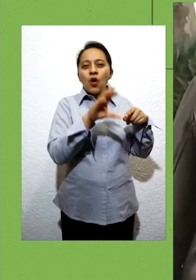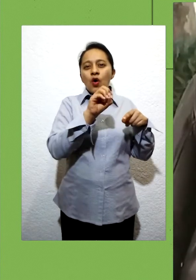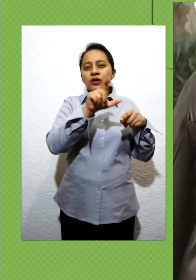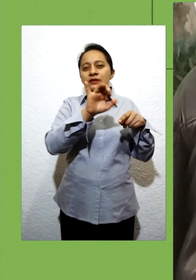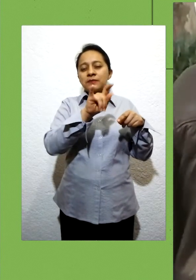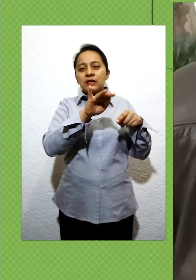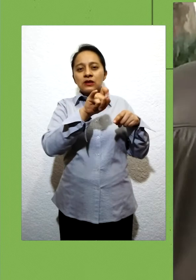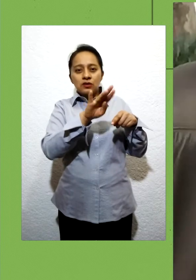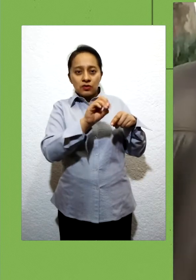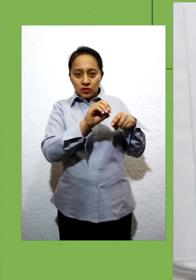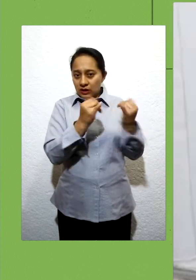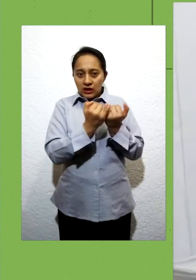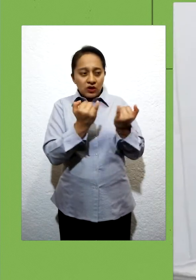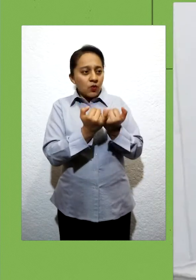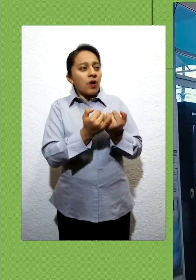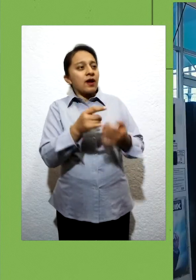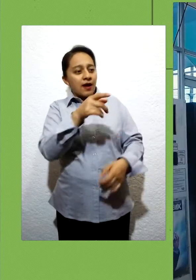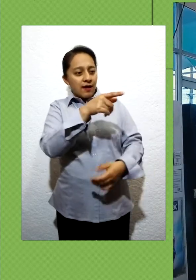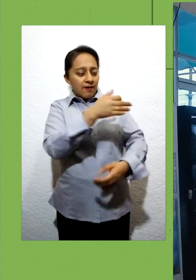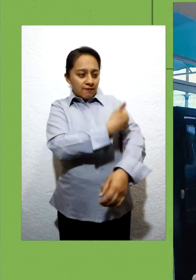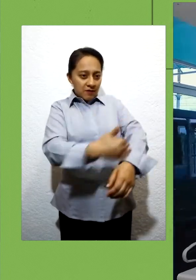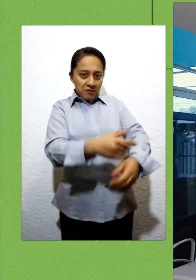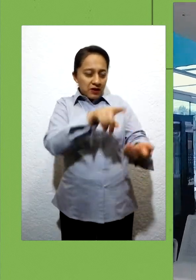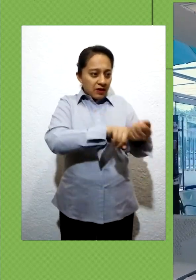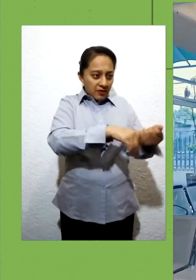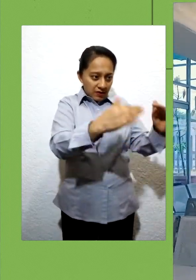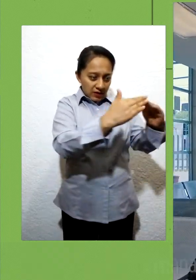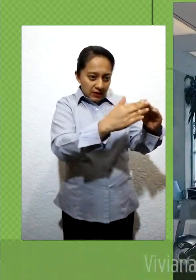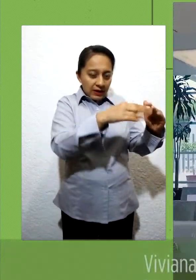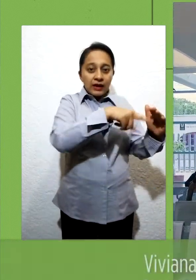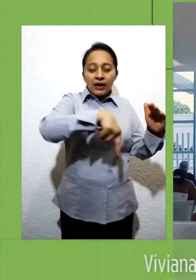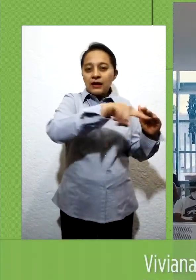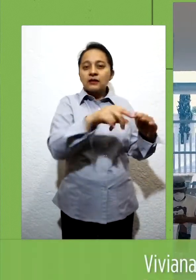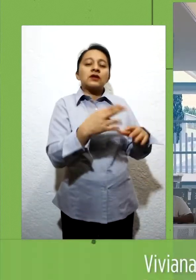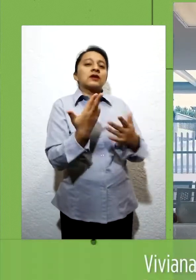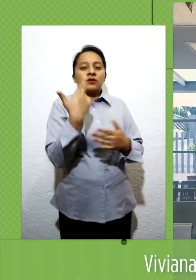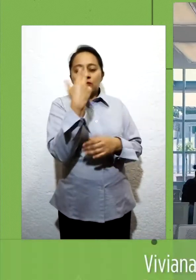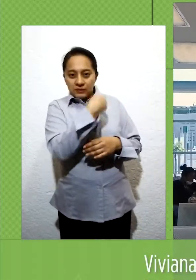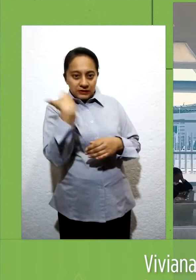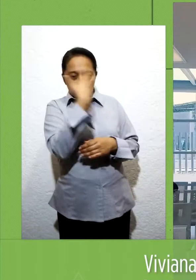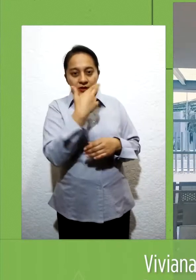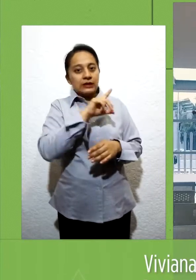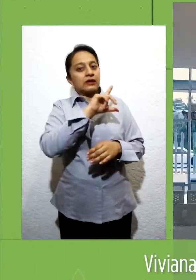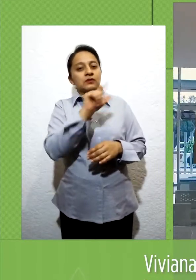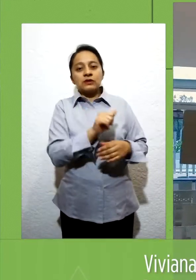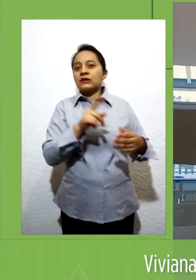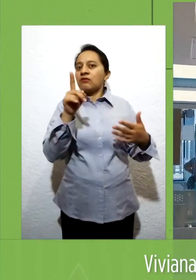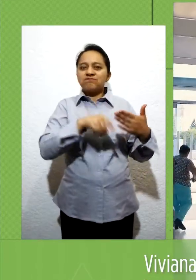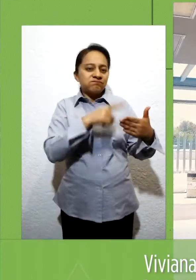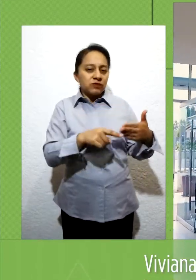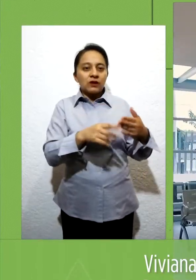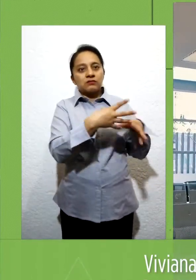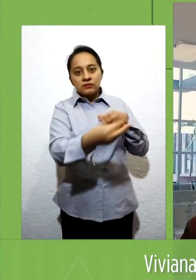con ello, romper el círculo de contagio. Imágenes de David Feregrino, Viviana Ávila, Noticias RTQ.